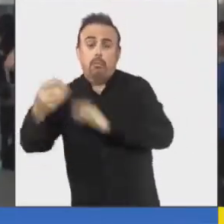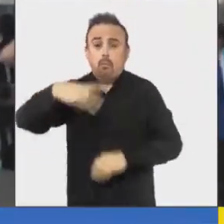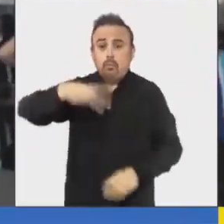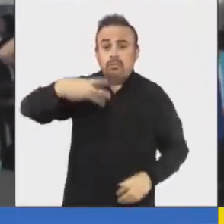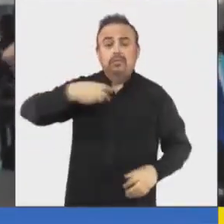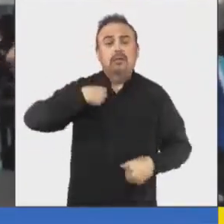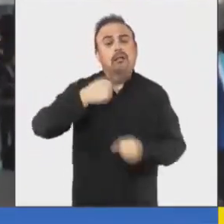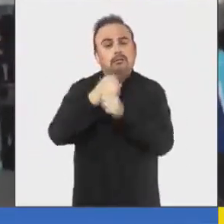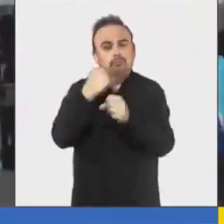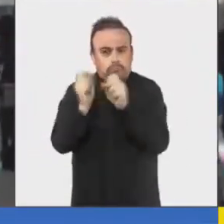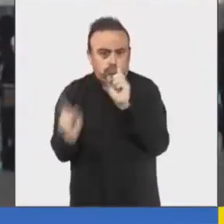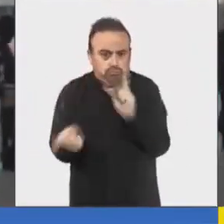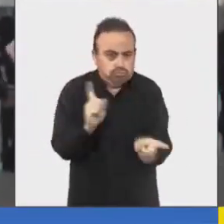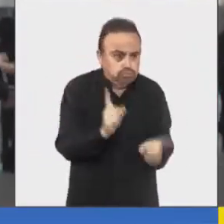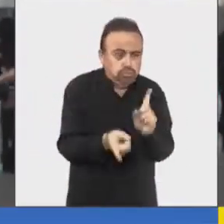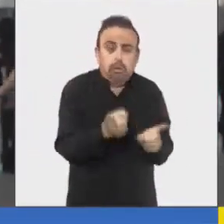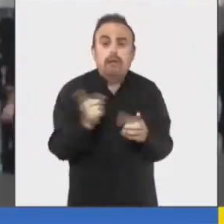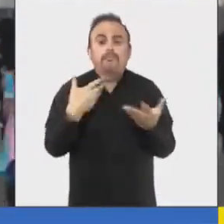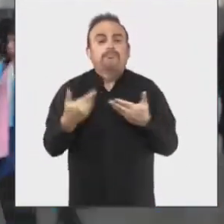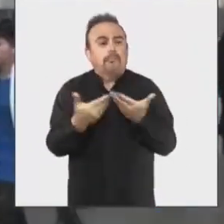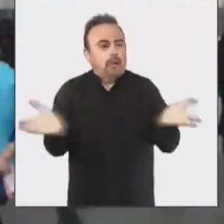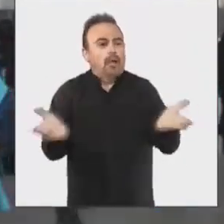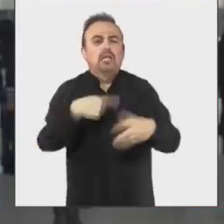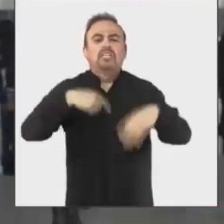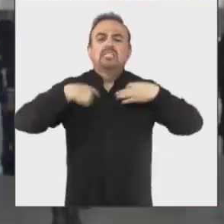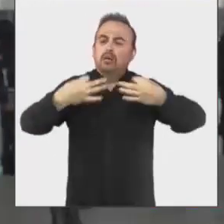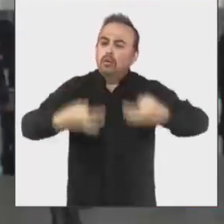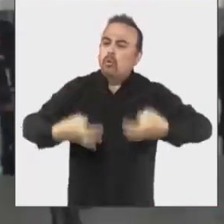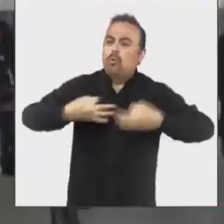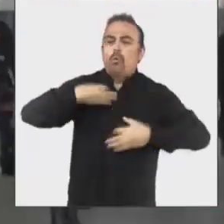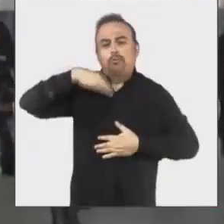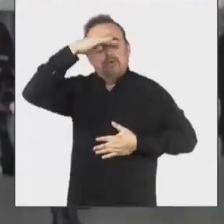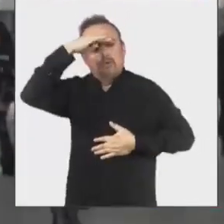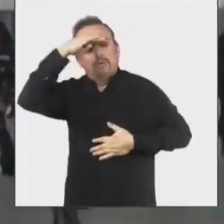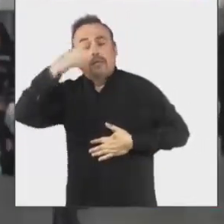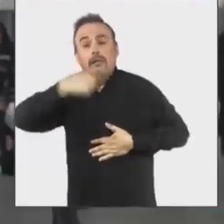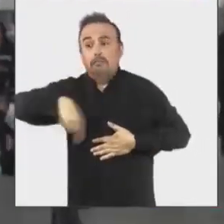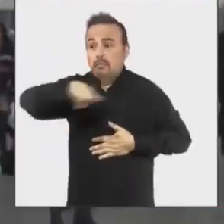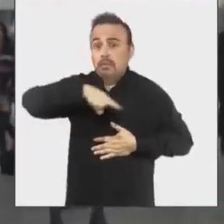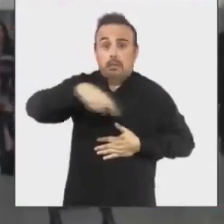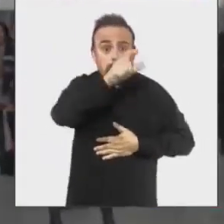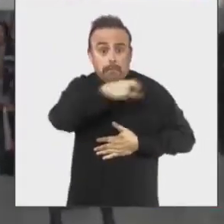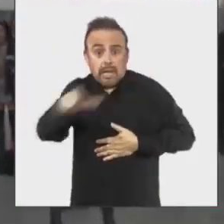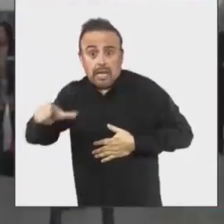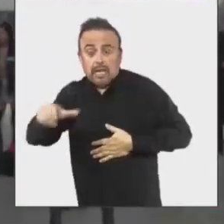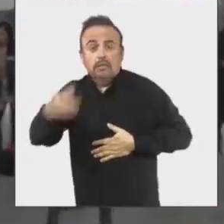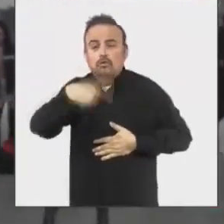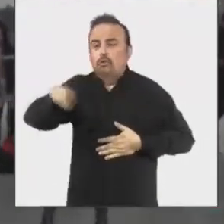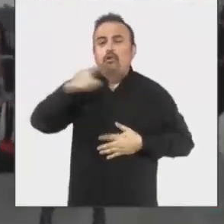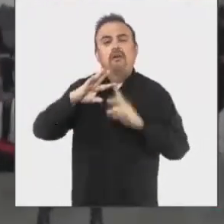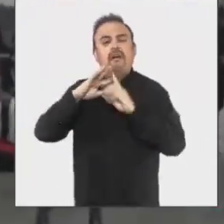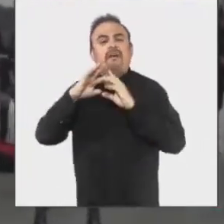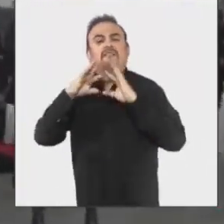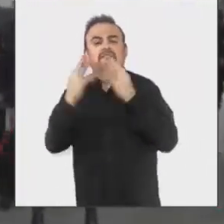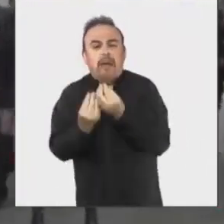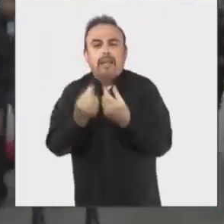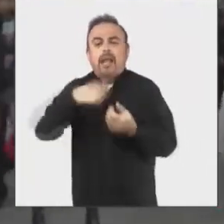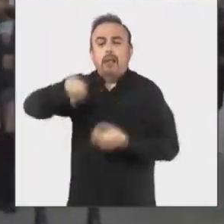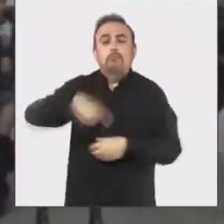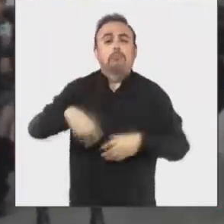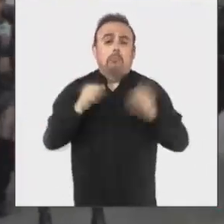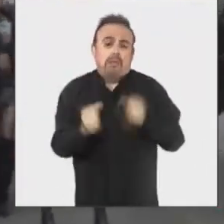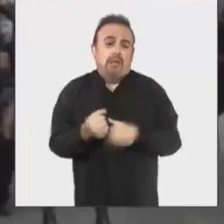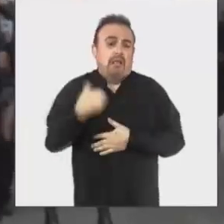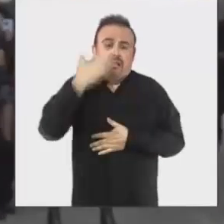trabajando de manera coordinada para brindar espacios de seguridad, de confianza para que las personas LGBT y sus familias puedan vivir